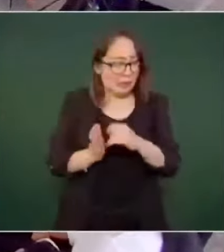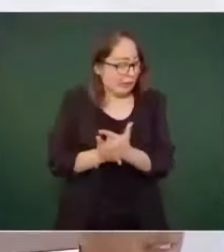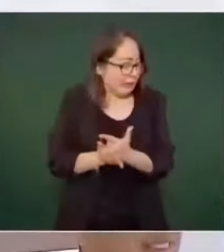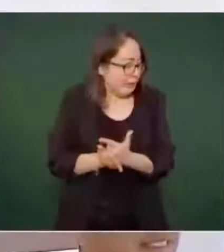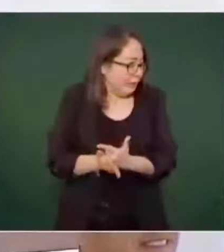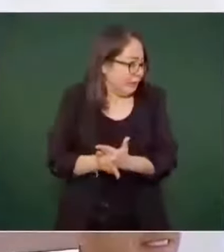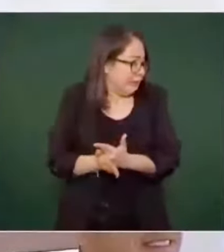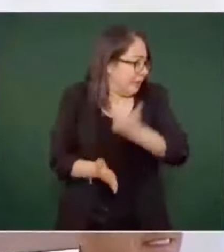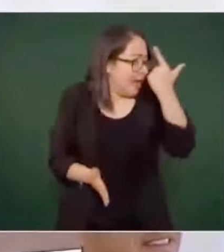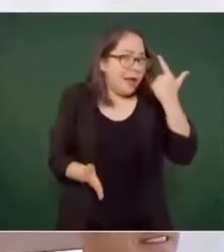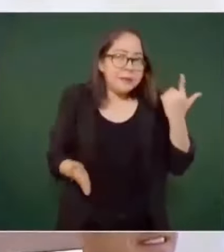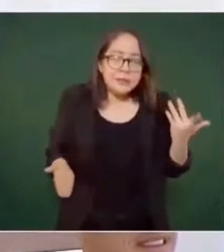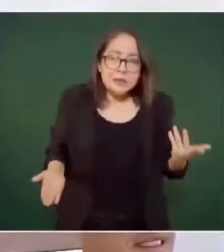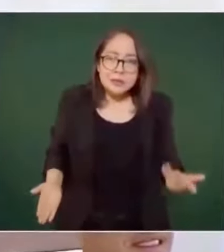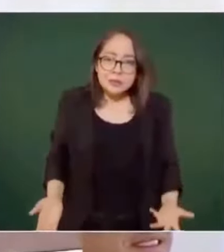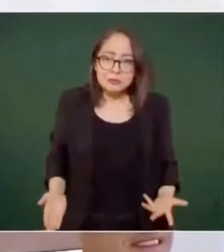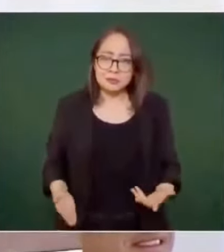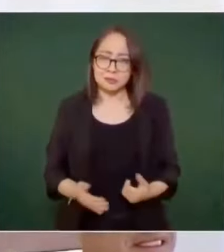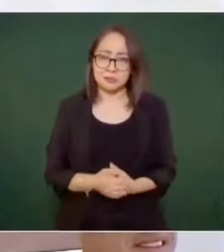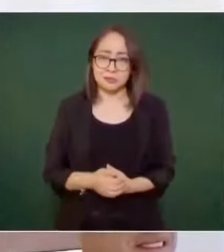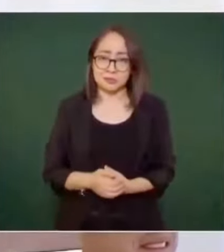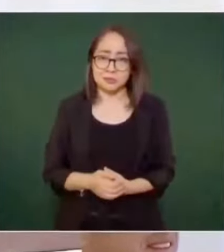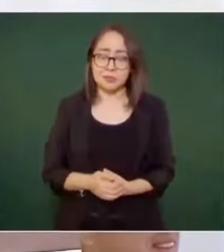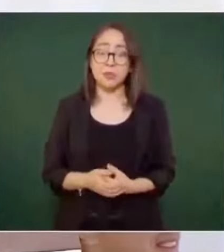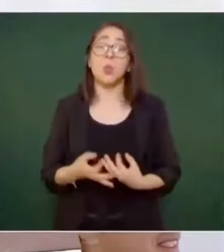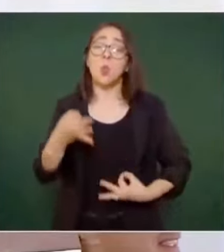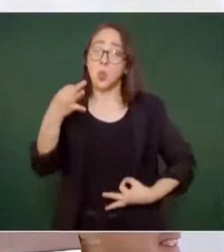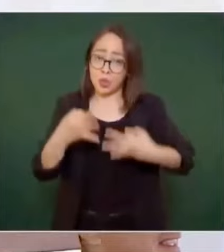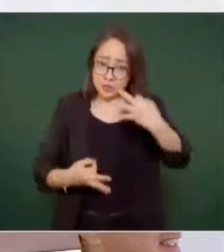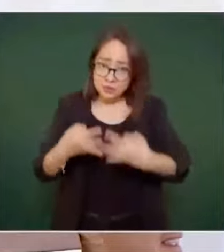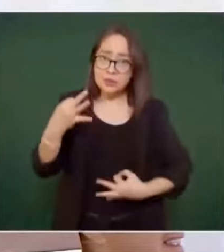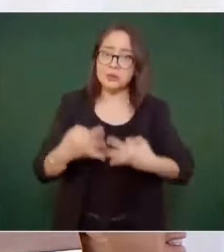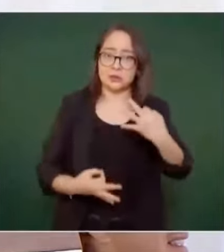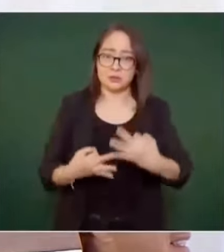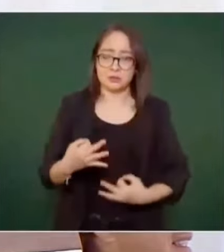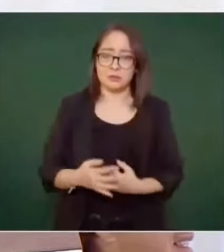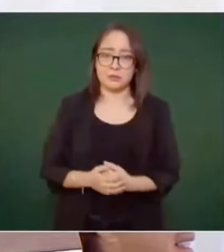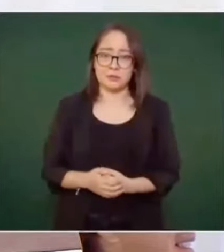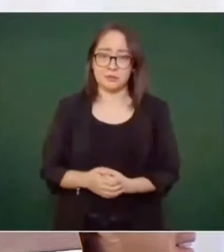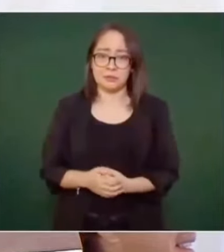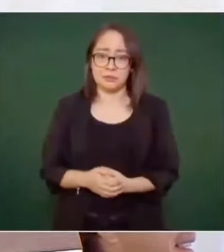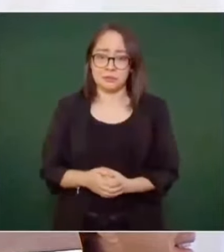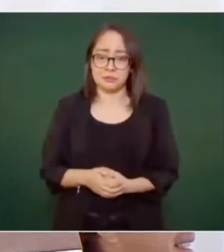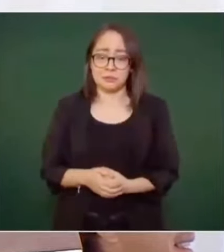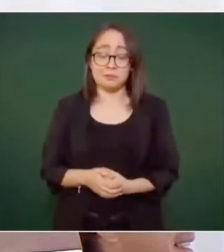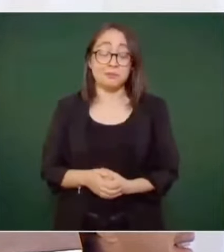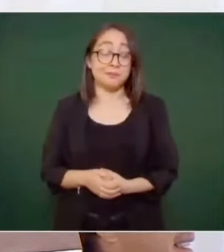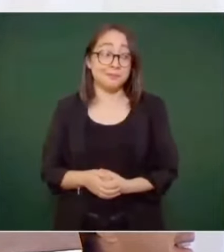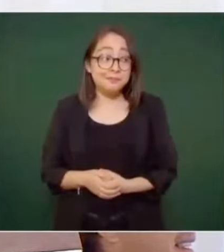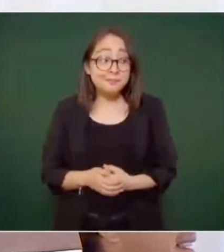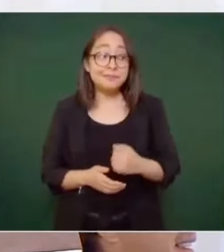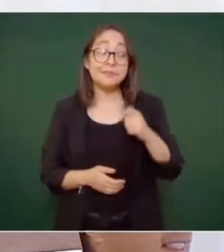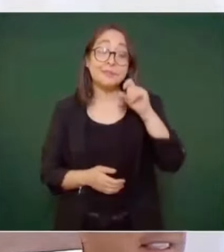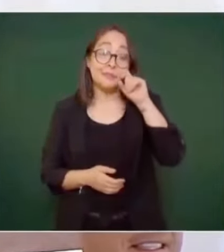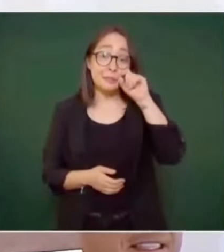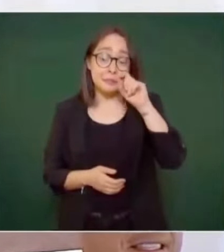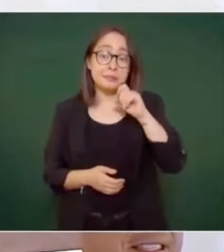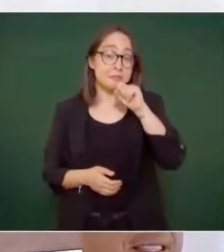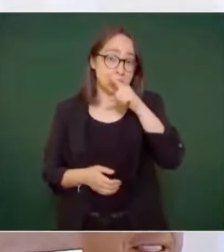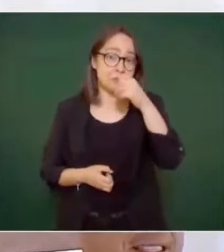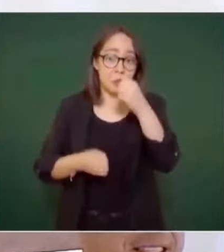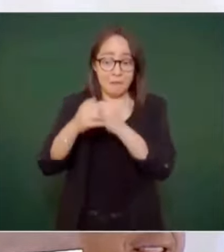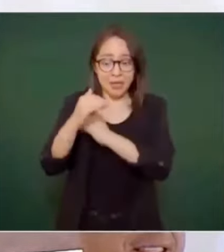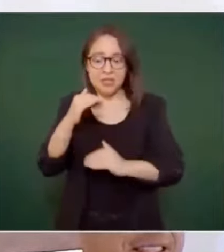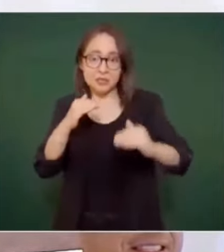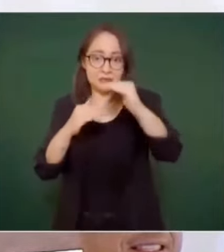de jueces y de magistrados